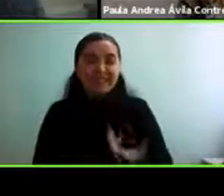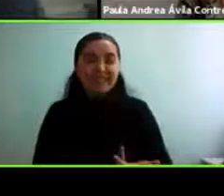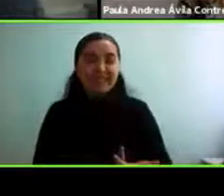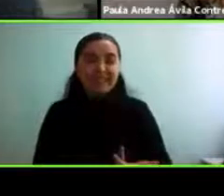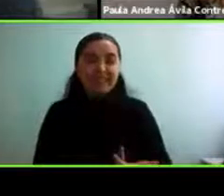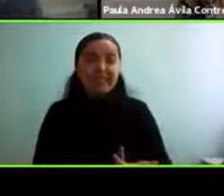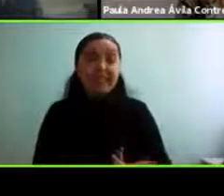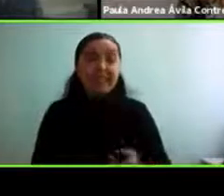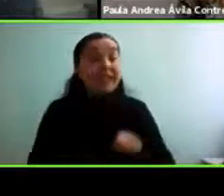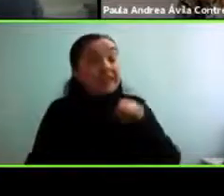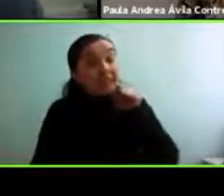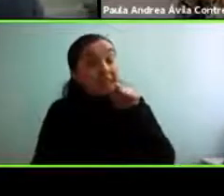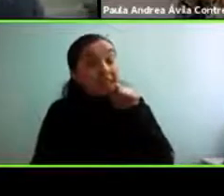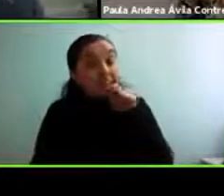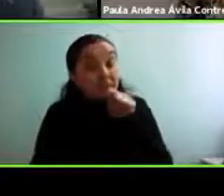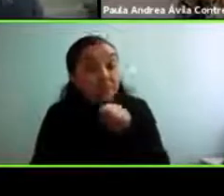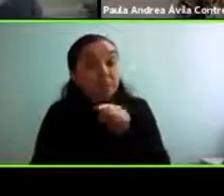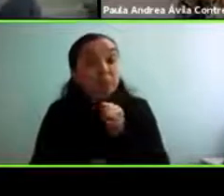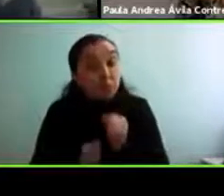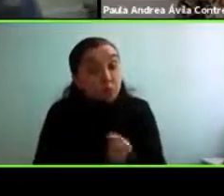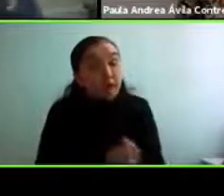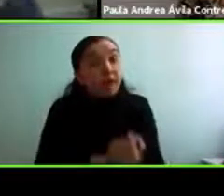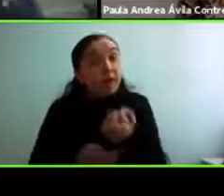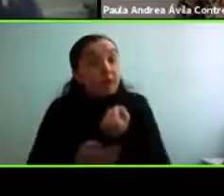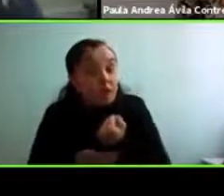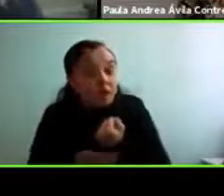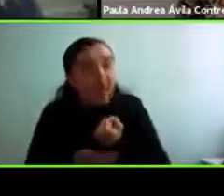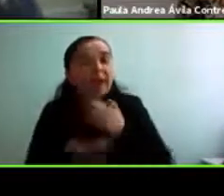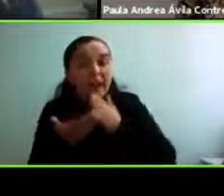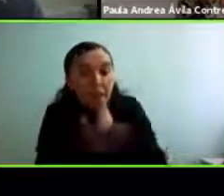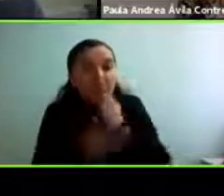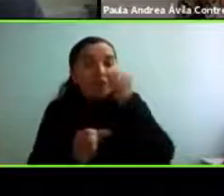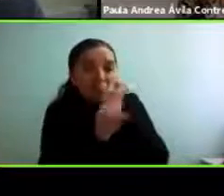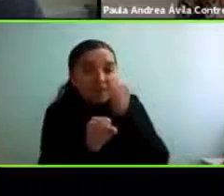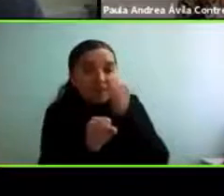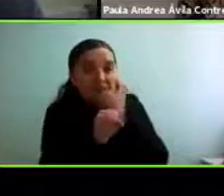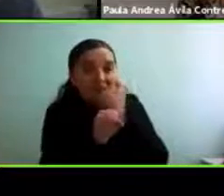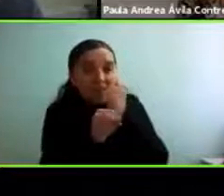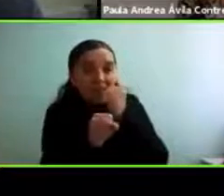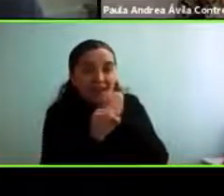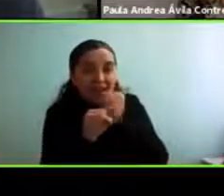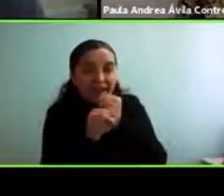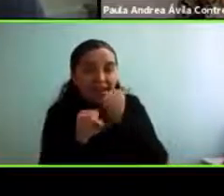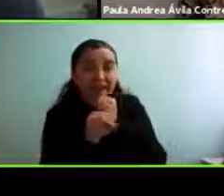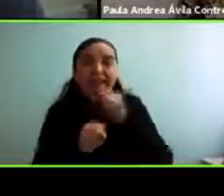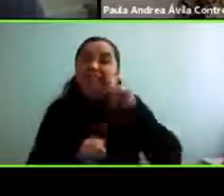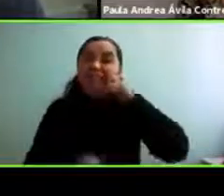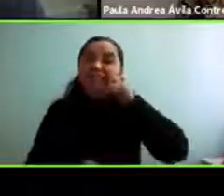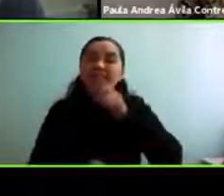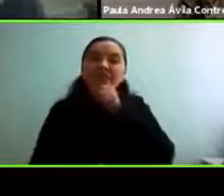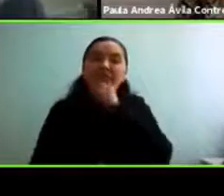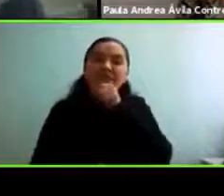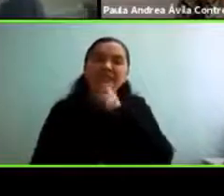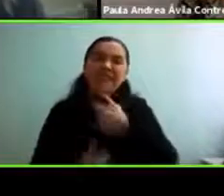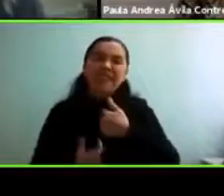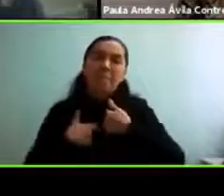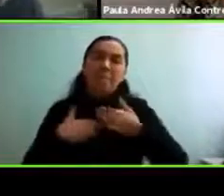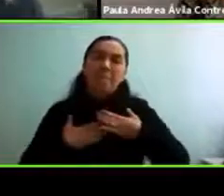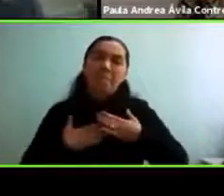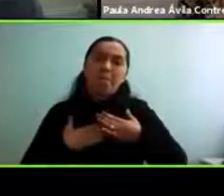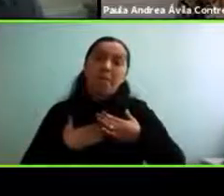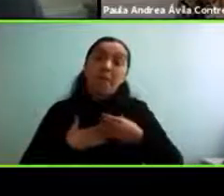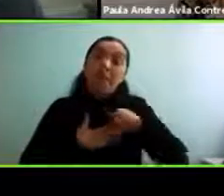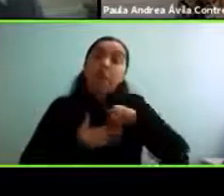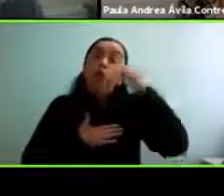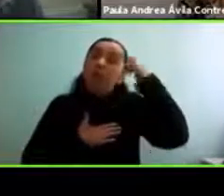puede ayudar a que empieces a trabajar en ese tema de qué es lo de la vejez para ti porque si la imagen de vejez que tú tienes